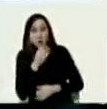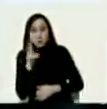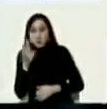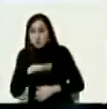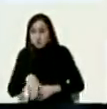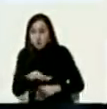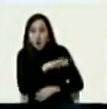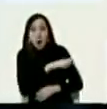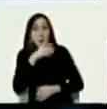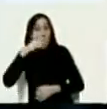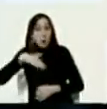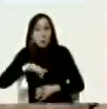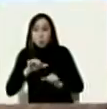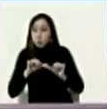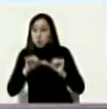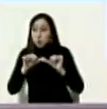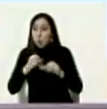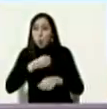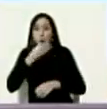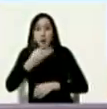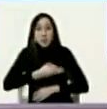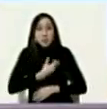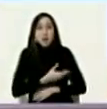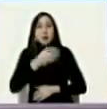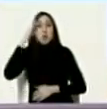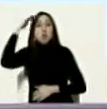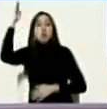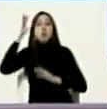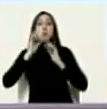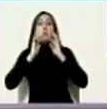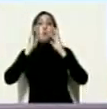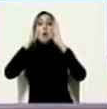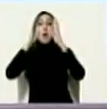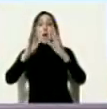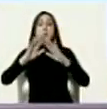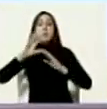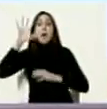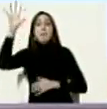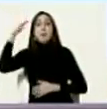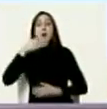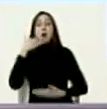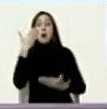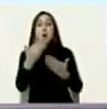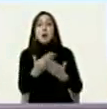de aquí en adelante buenas tardes pues que Dios bendiga a nuestra amada patria gracias